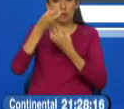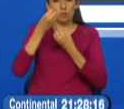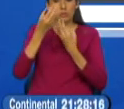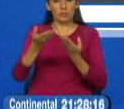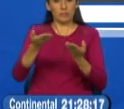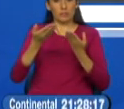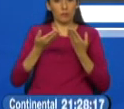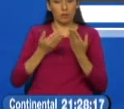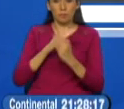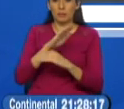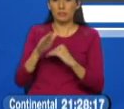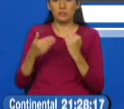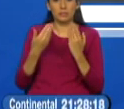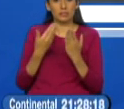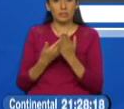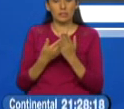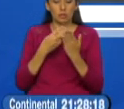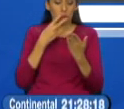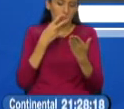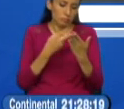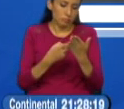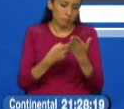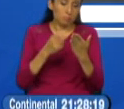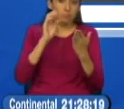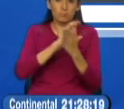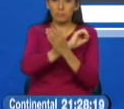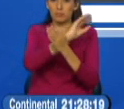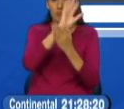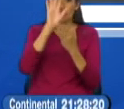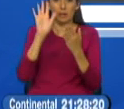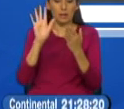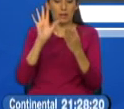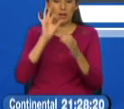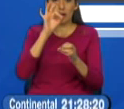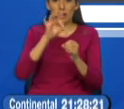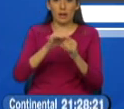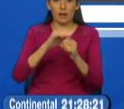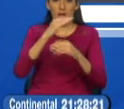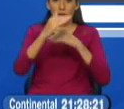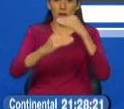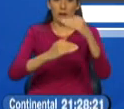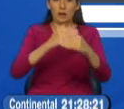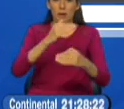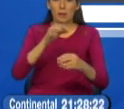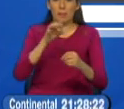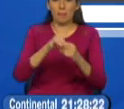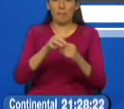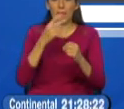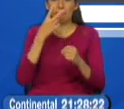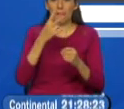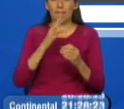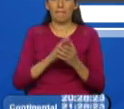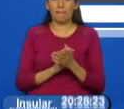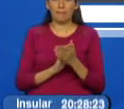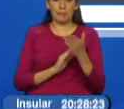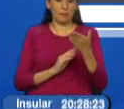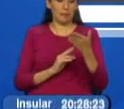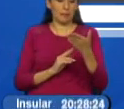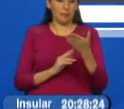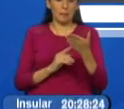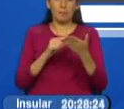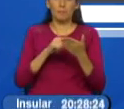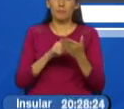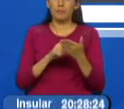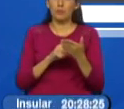correspondientes que dejan en claro que se han realizado las elecciones que estas elecciones han tenido